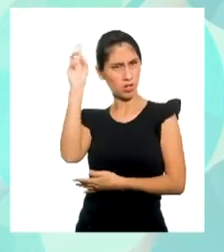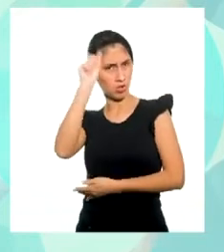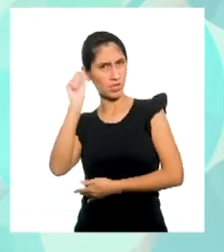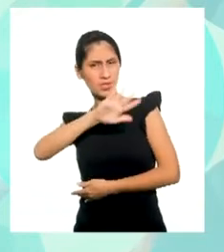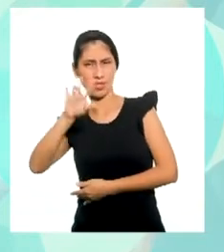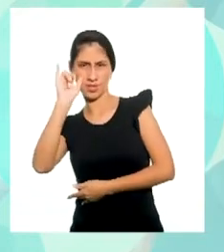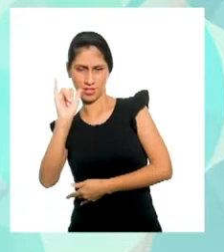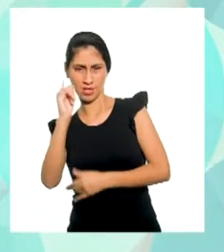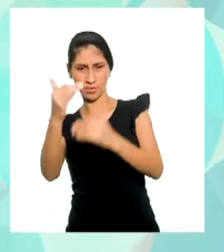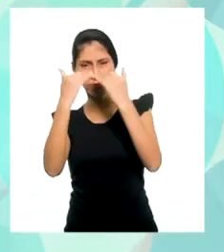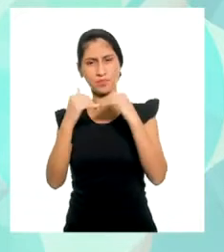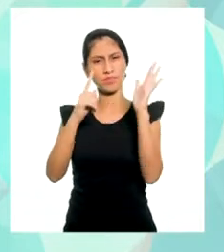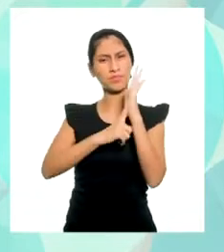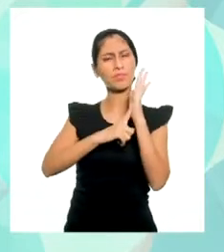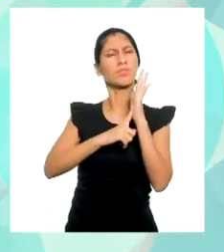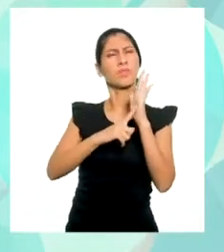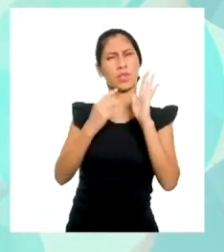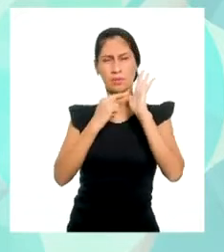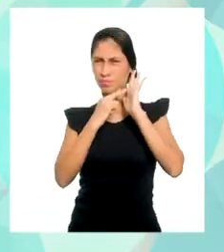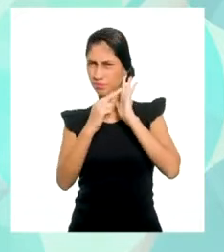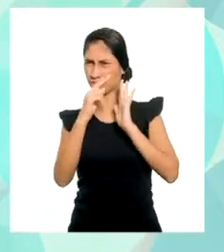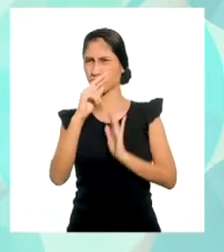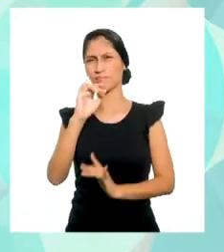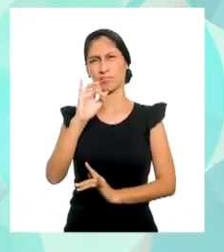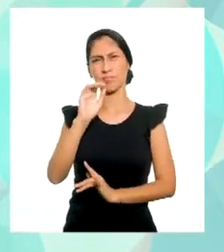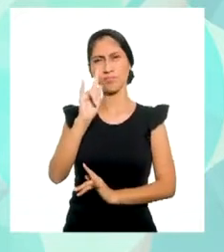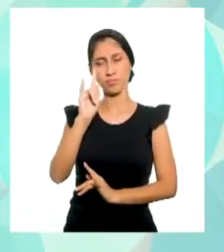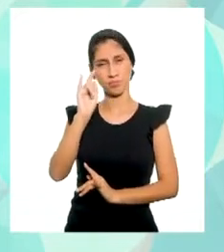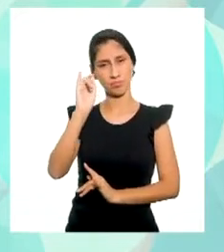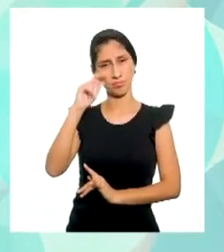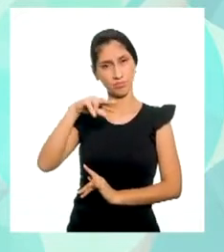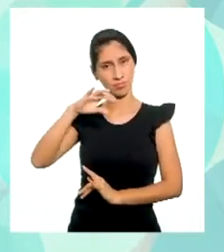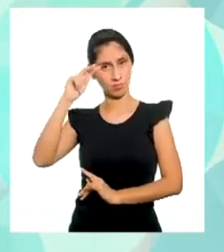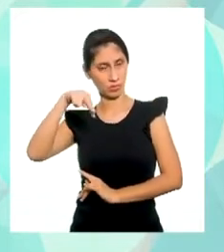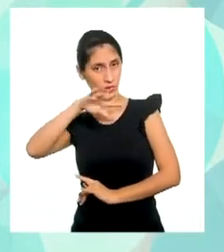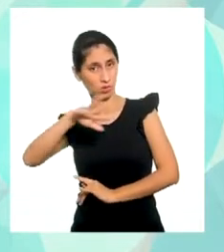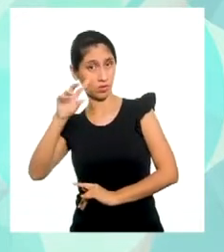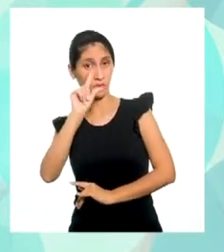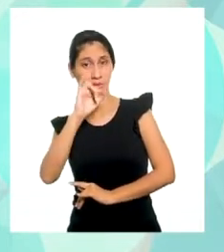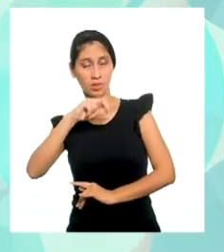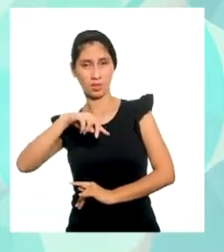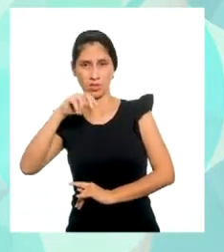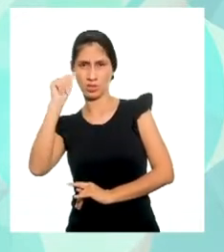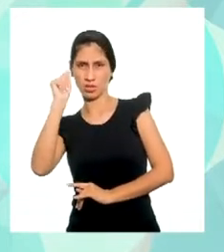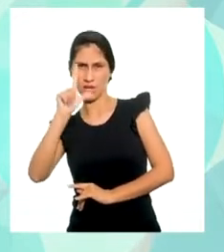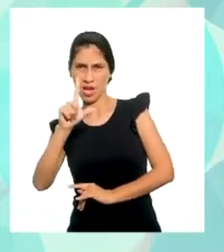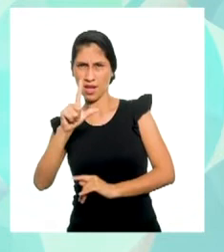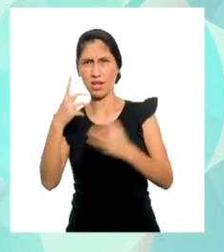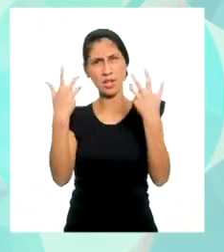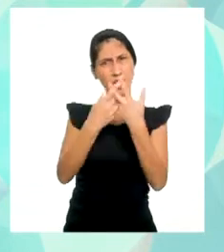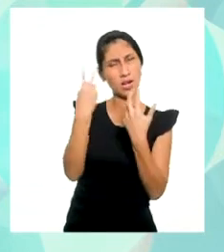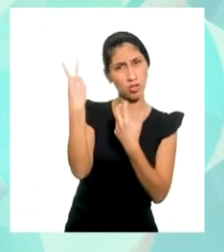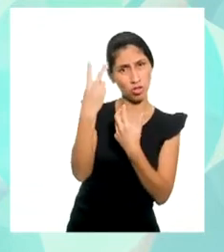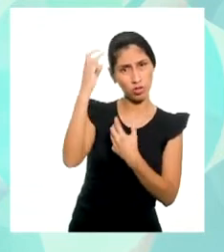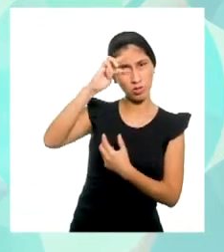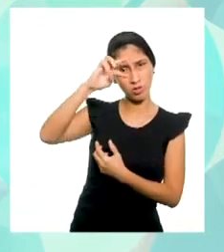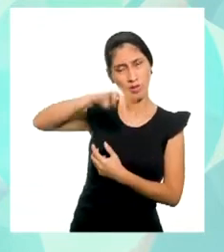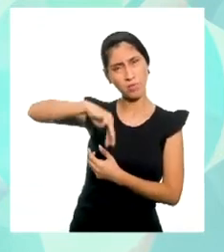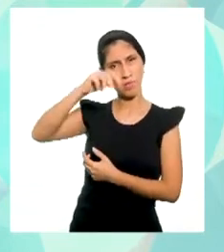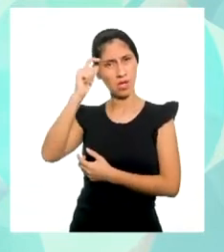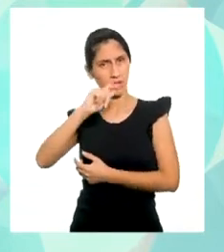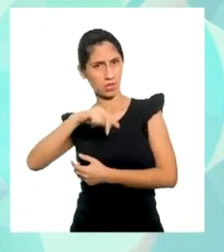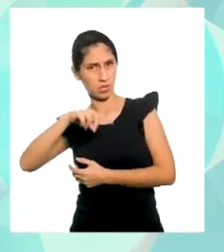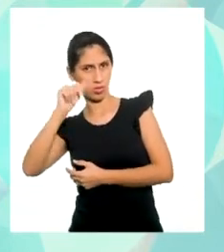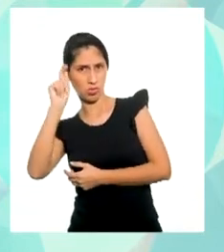Una función lineal es una función de proporcionalidad directa. Relaciona dos magnitudes directamente